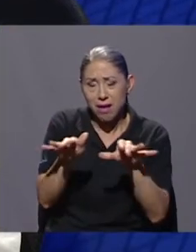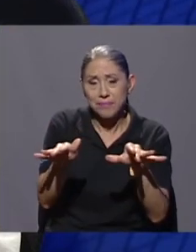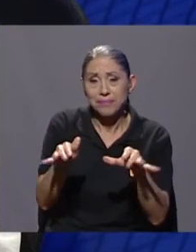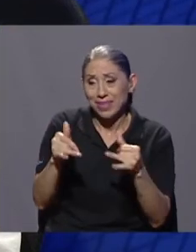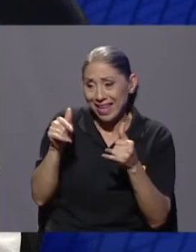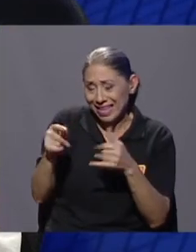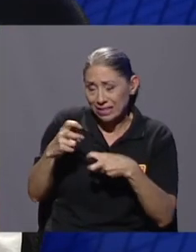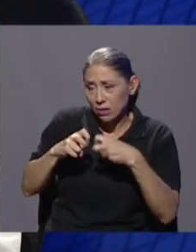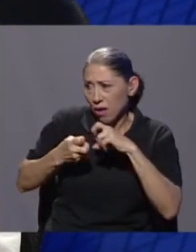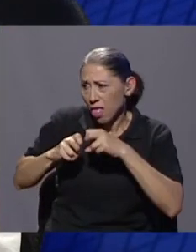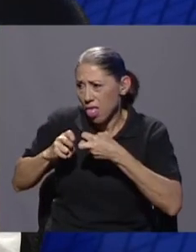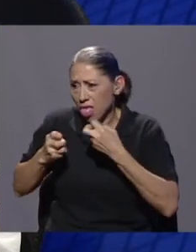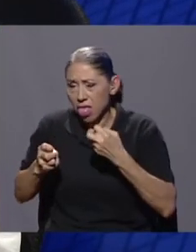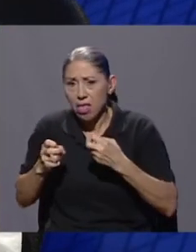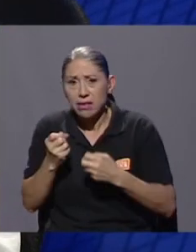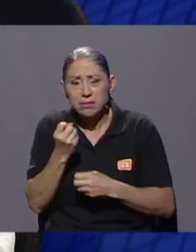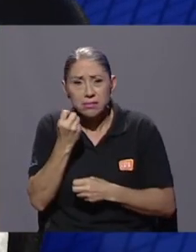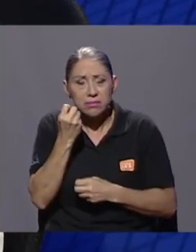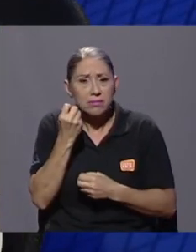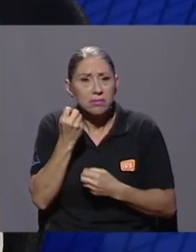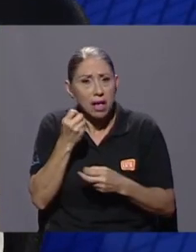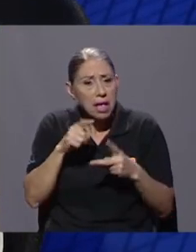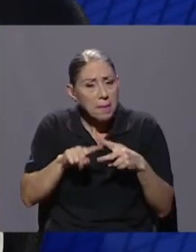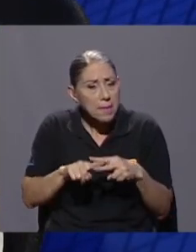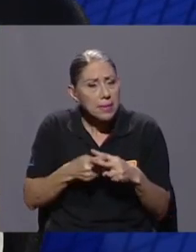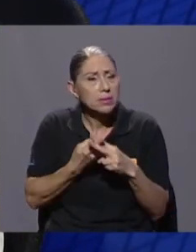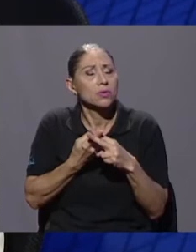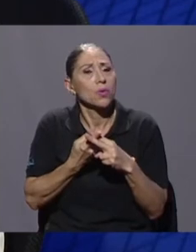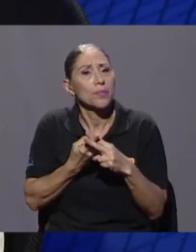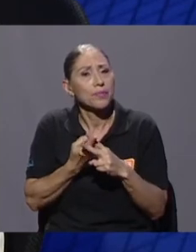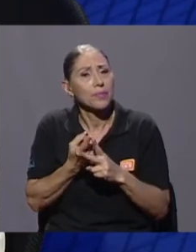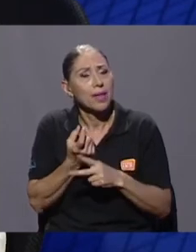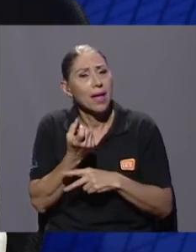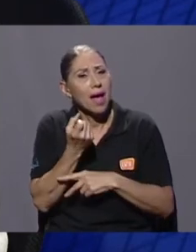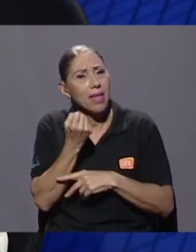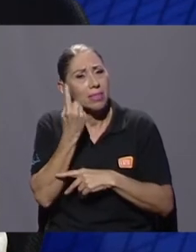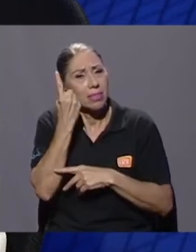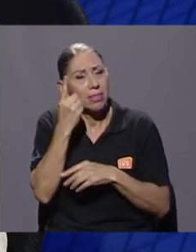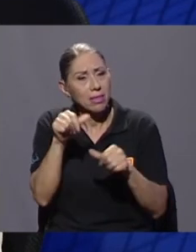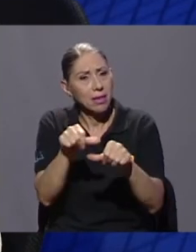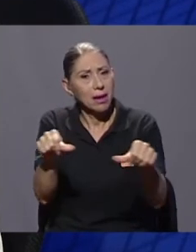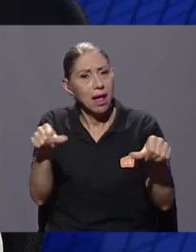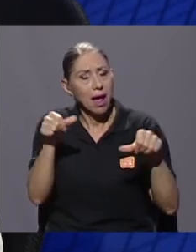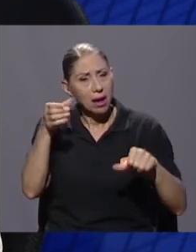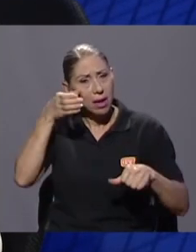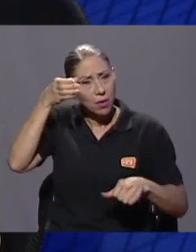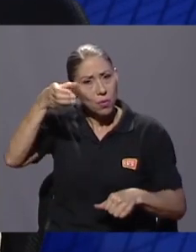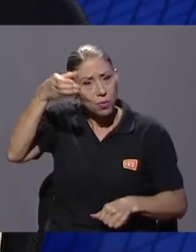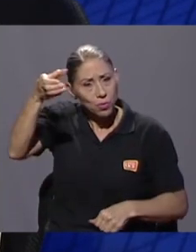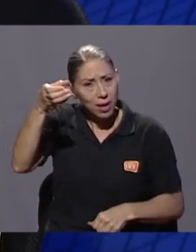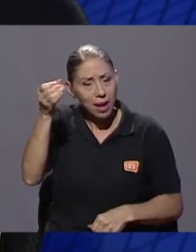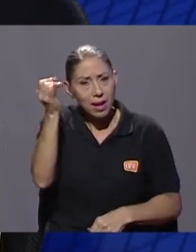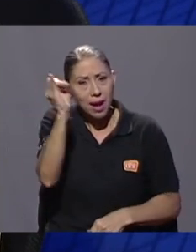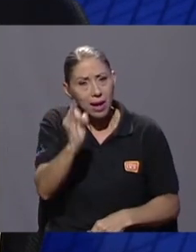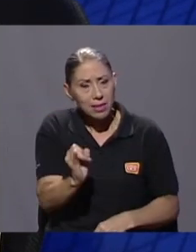empezó a entender el sector o se empezó a comunicar un sector cultural, artístico,